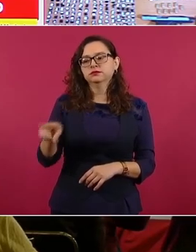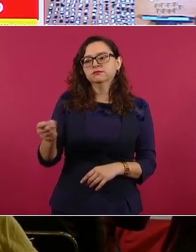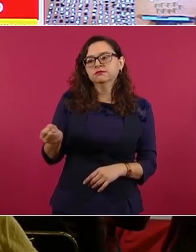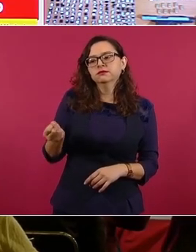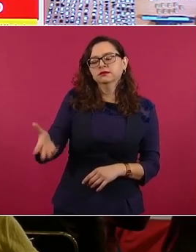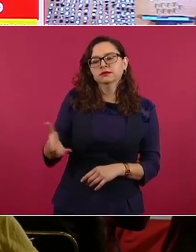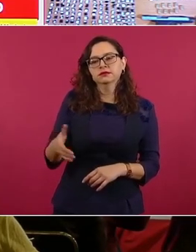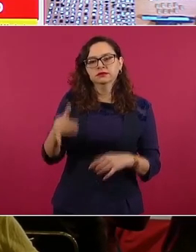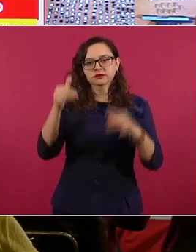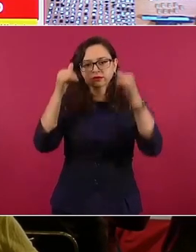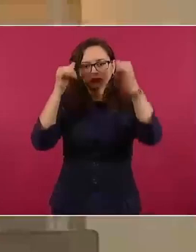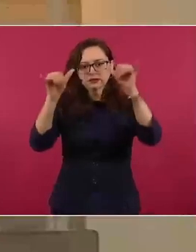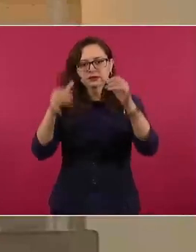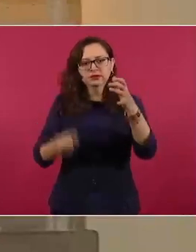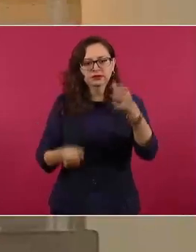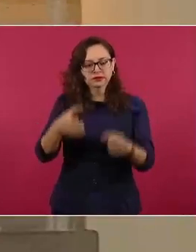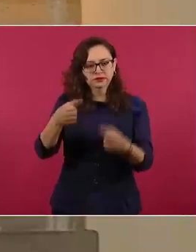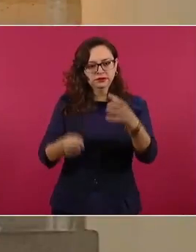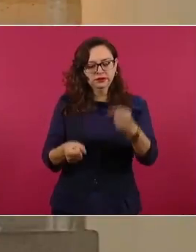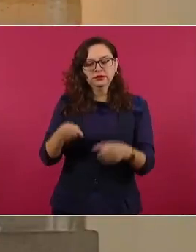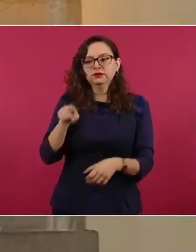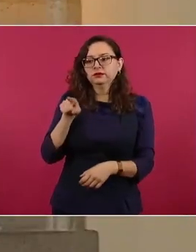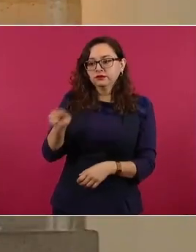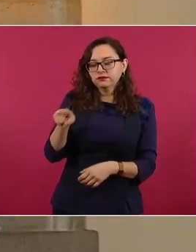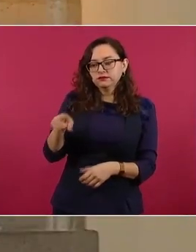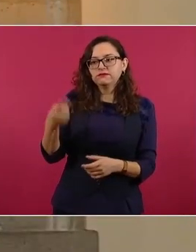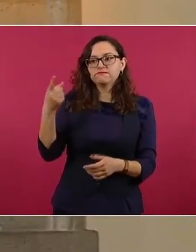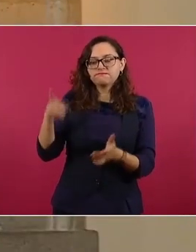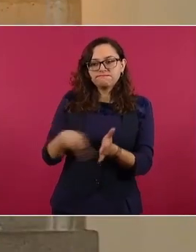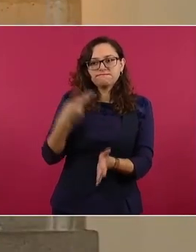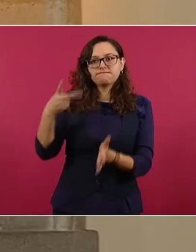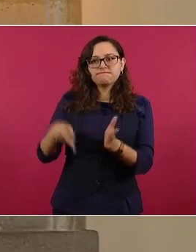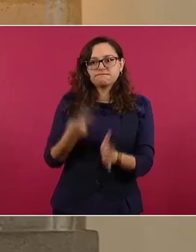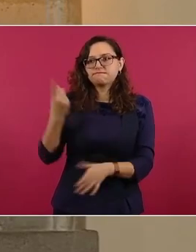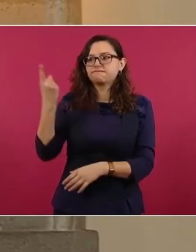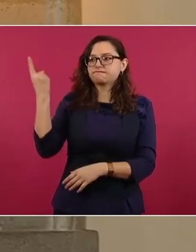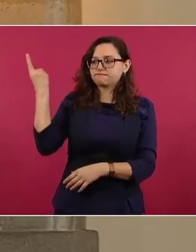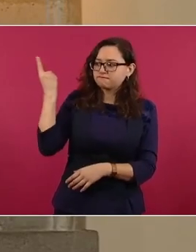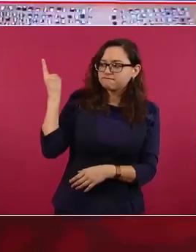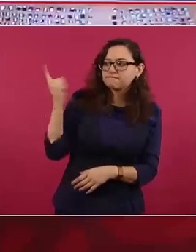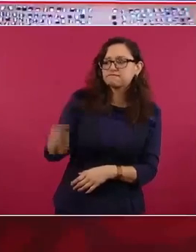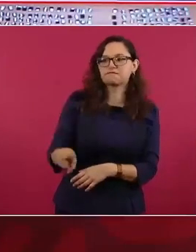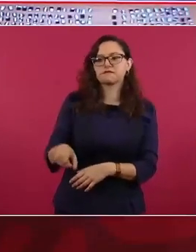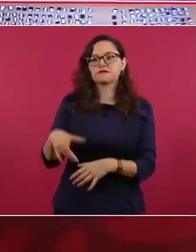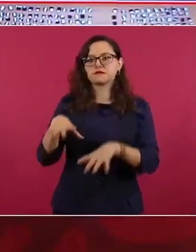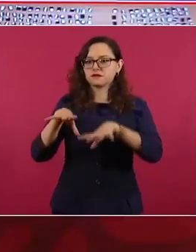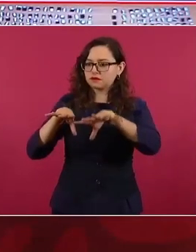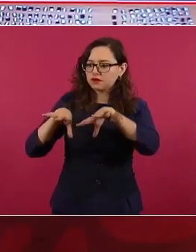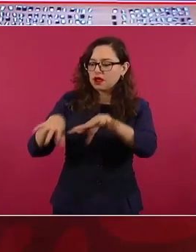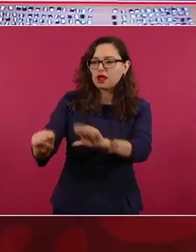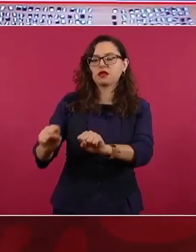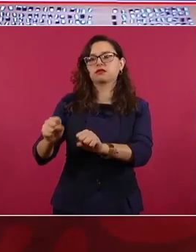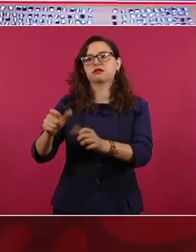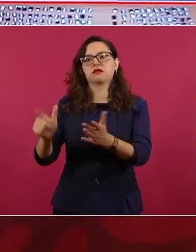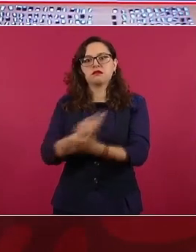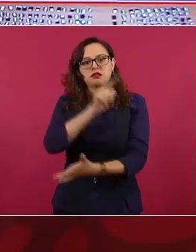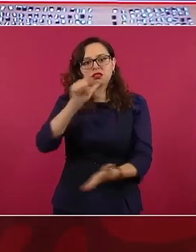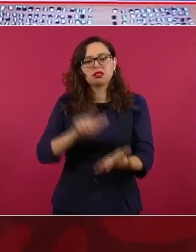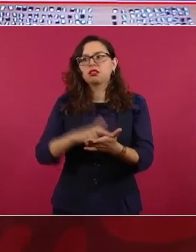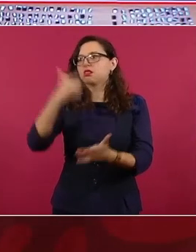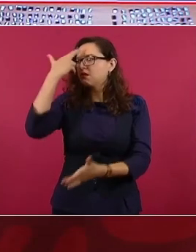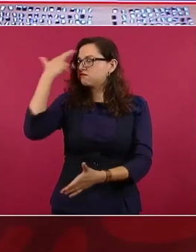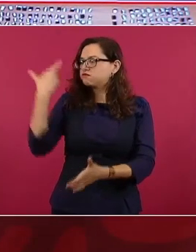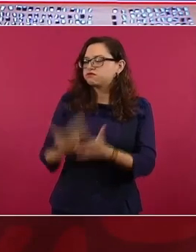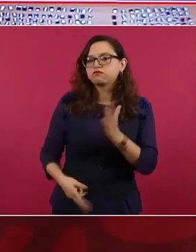carpetas de investigación, mandamientos judiciales y diversos hechos criminales, ha tenido una